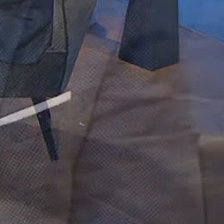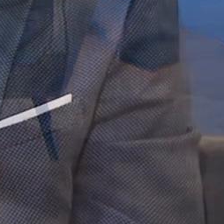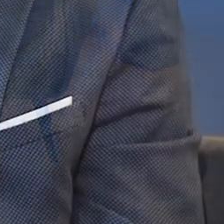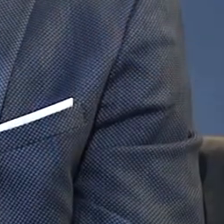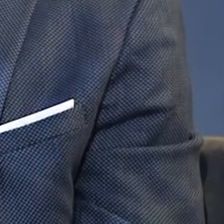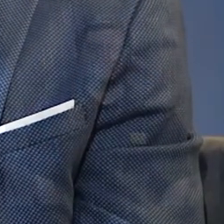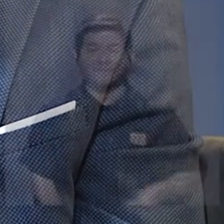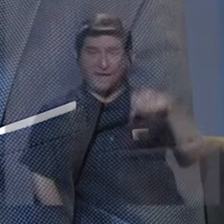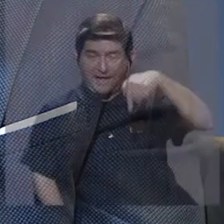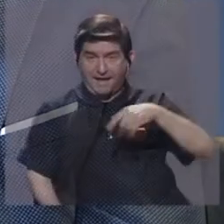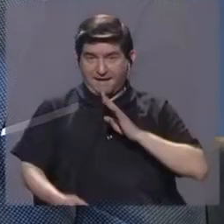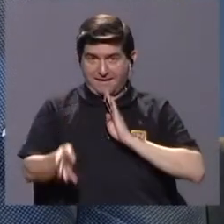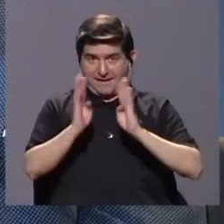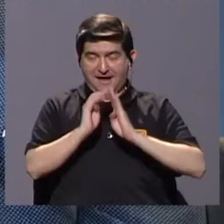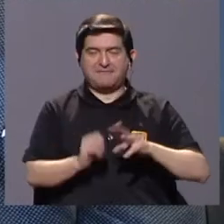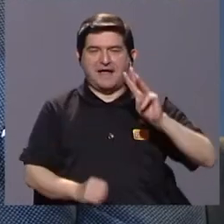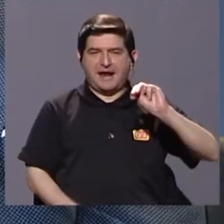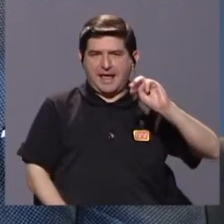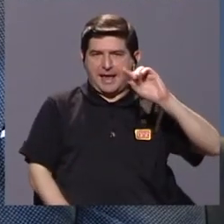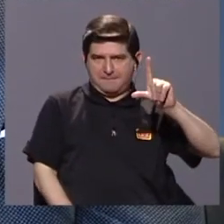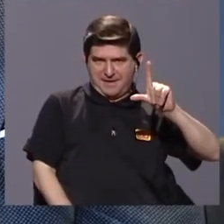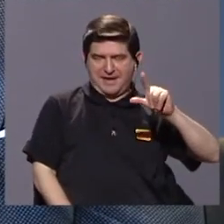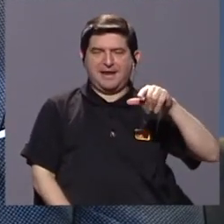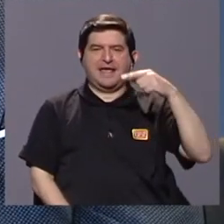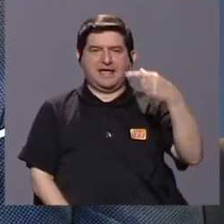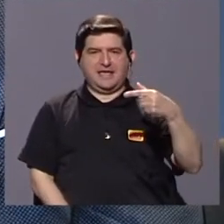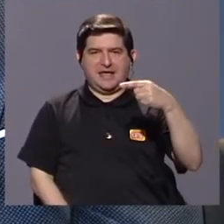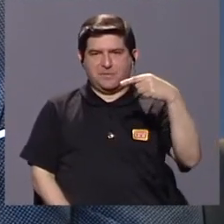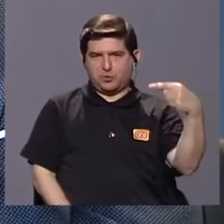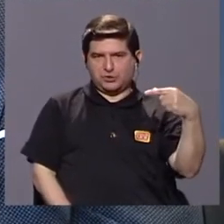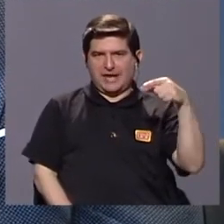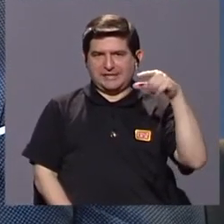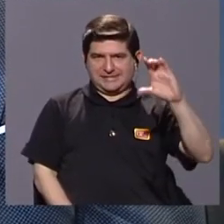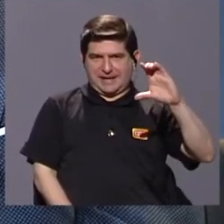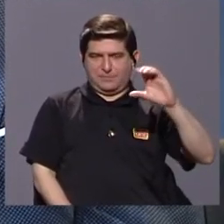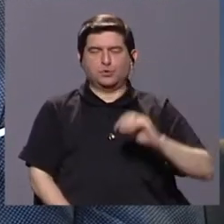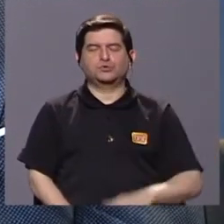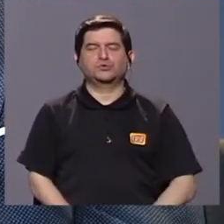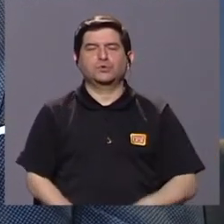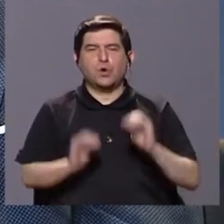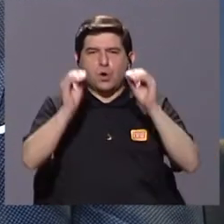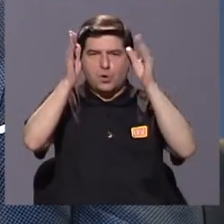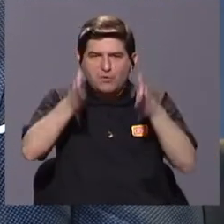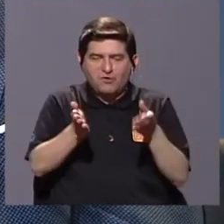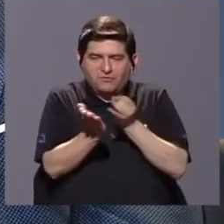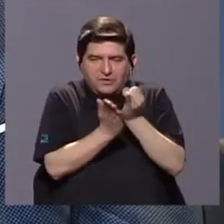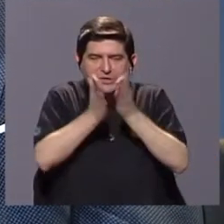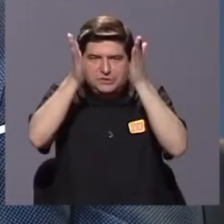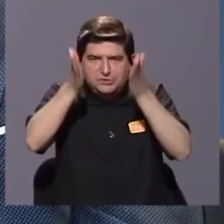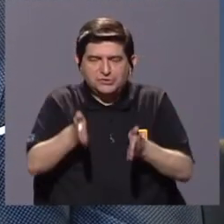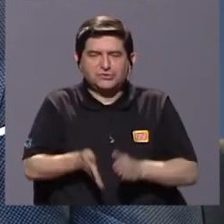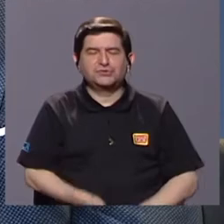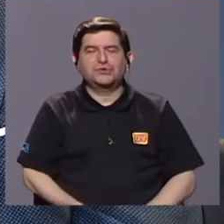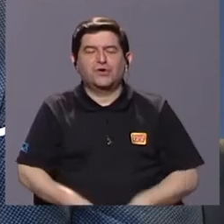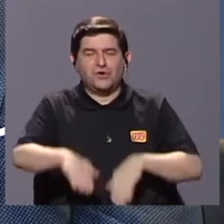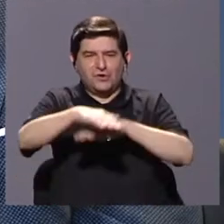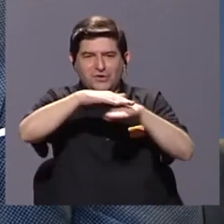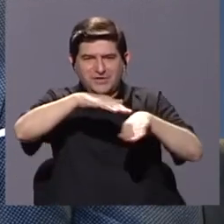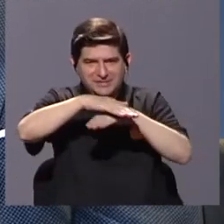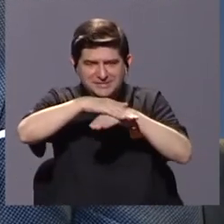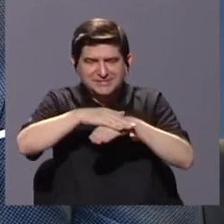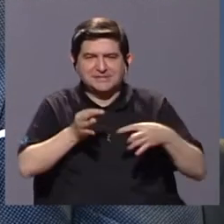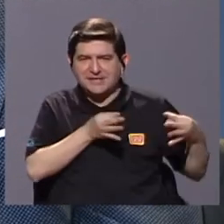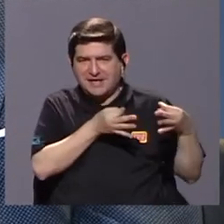Estamos conversando con el máster Guillermo González Campos, docente e investigador de la sede del Atlántico